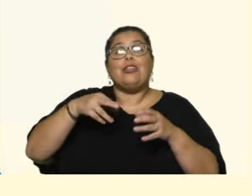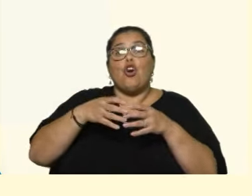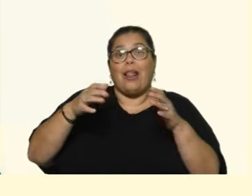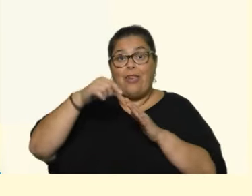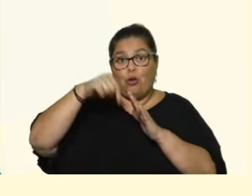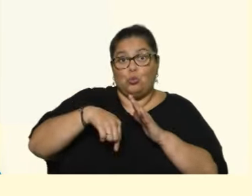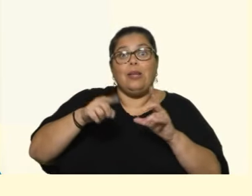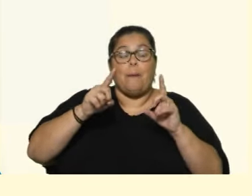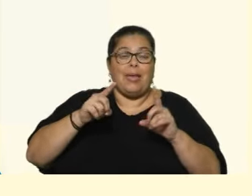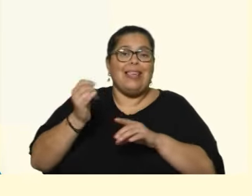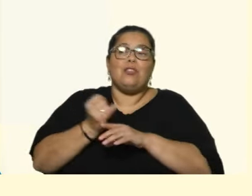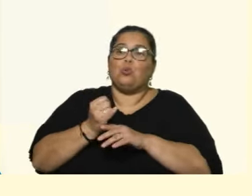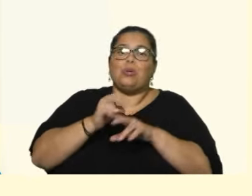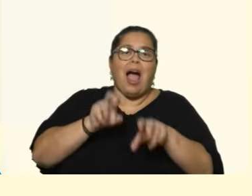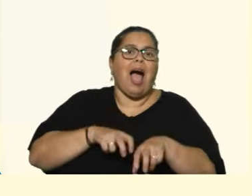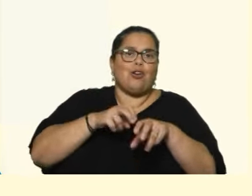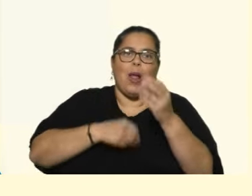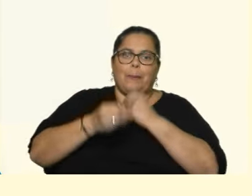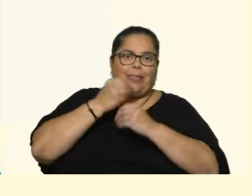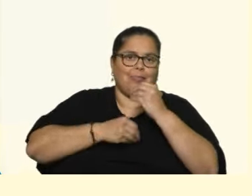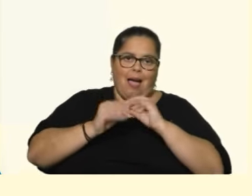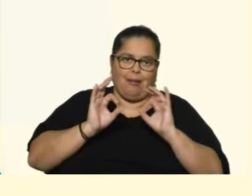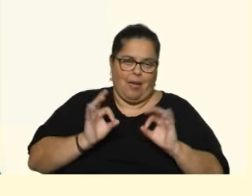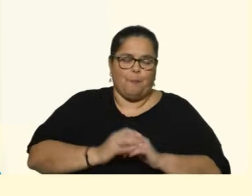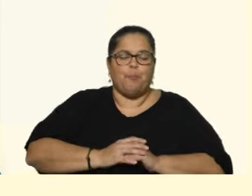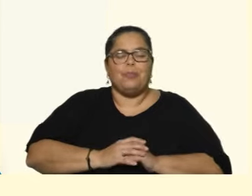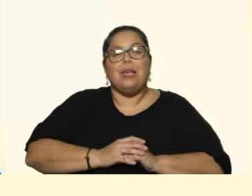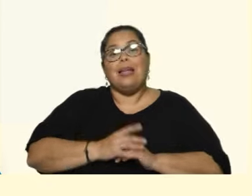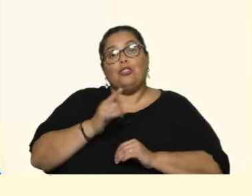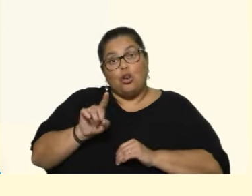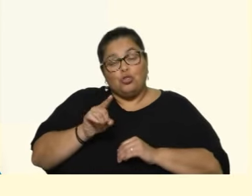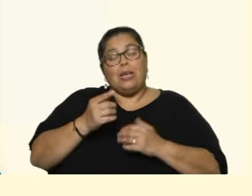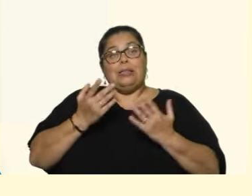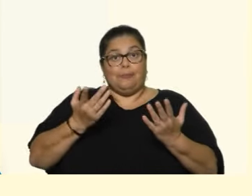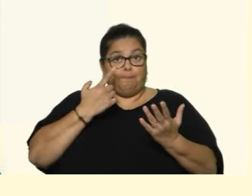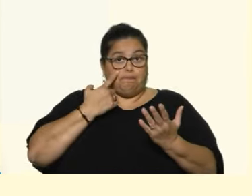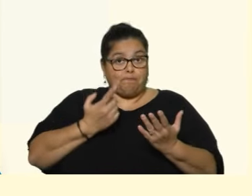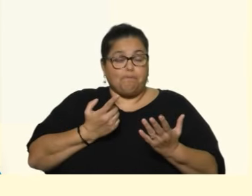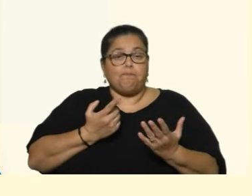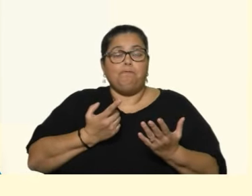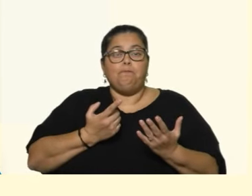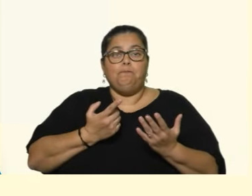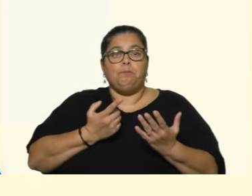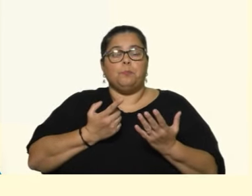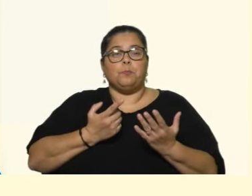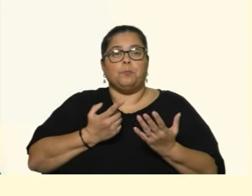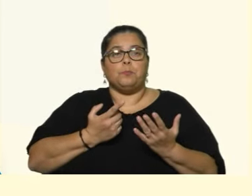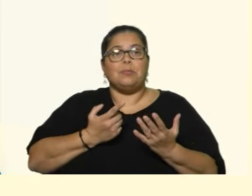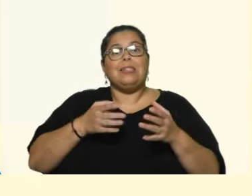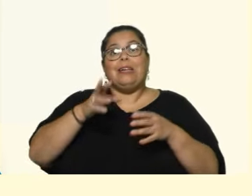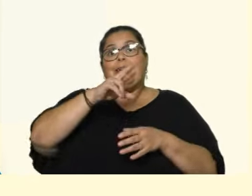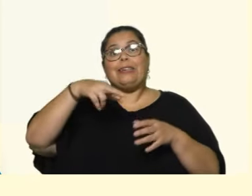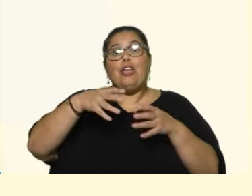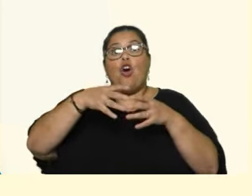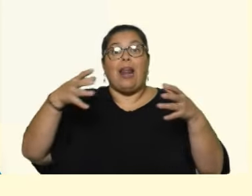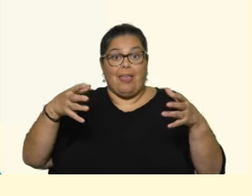agroalimentaria que también está vinculada. Vinculada. Visto esto, y aproximándonos de alguna manera a esas dimensiones de Río Grande do Sul